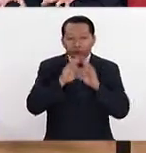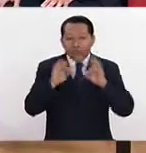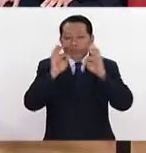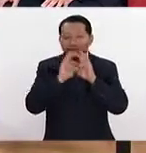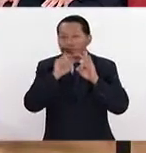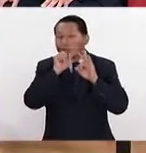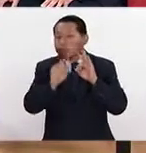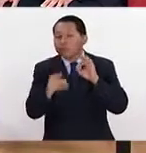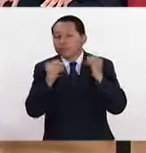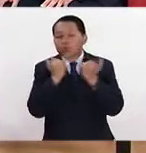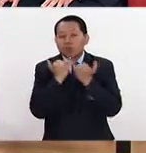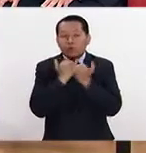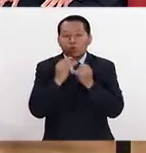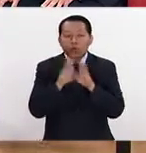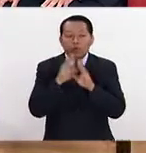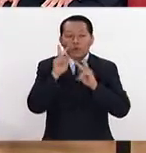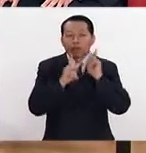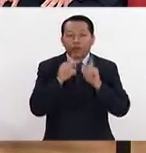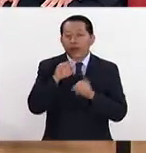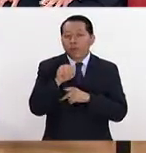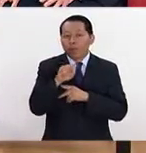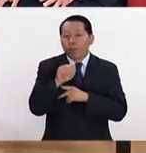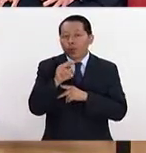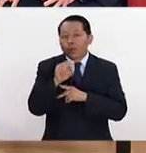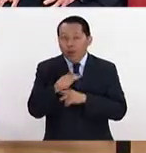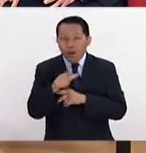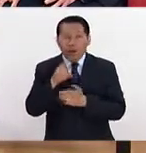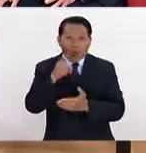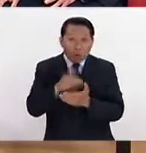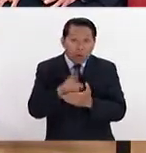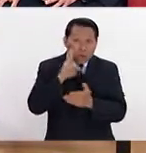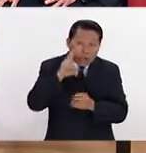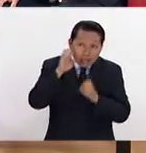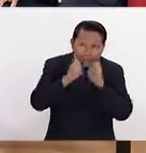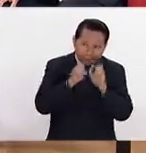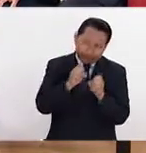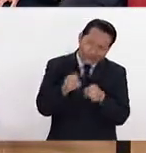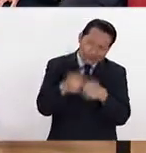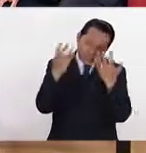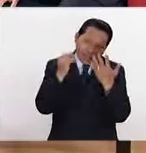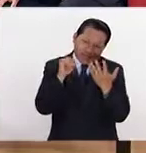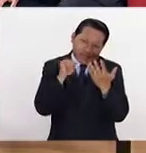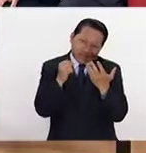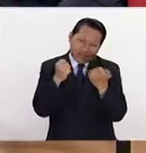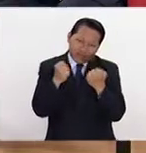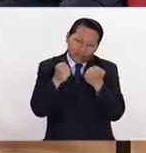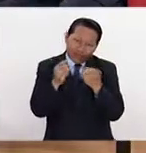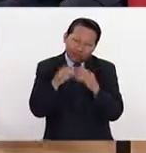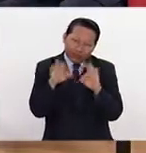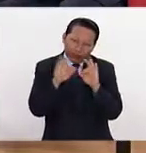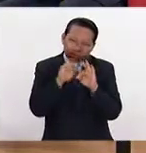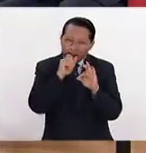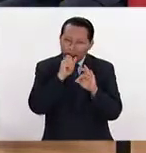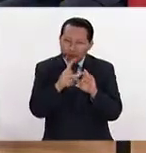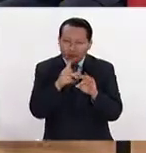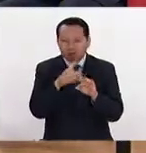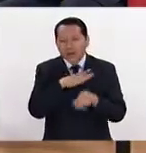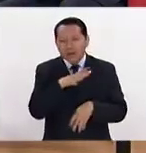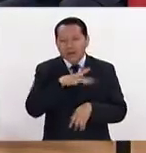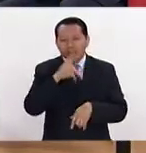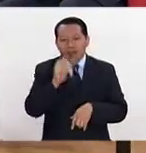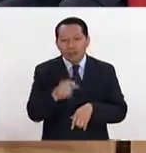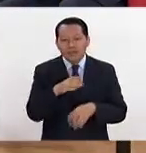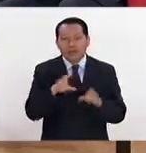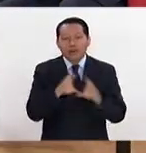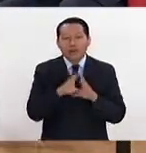además la visita al Munal no solo es para ver esta exposición, que por supuesto sería el plato fuerte. Claro. Puede tener, ahora sí que si fuera